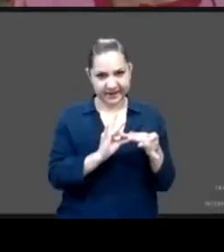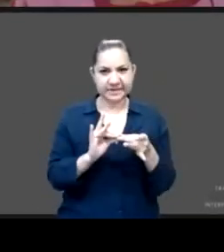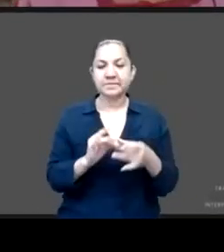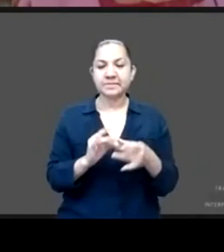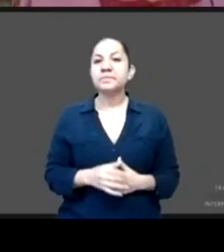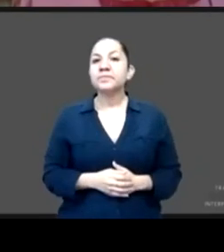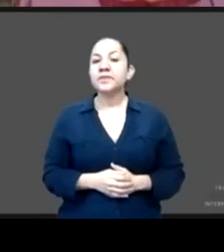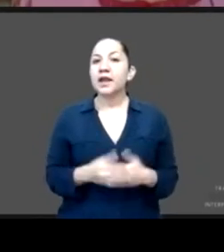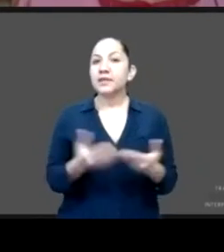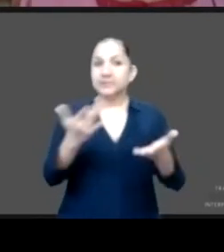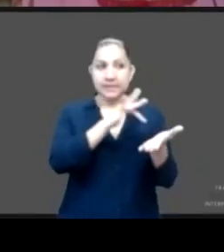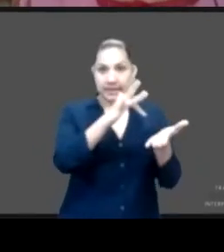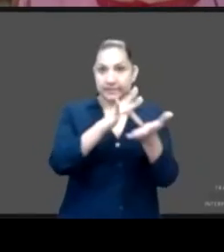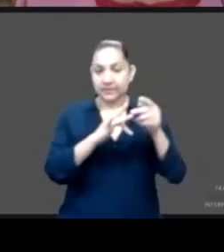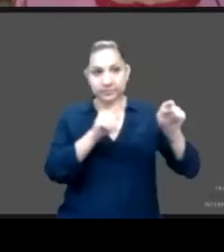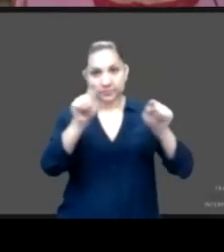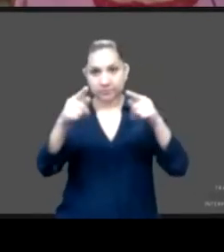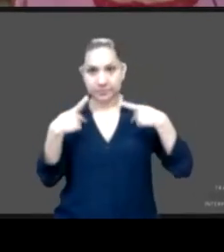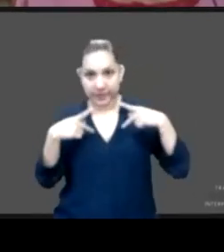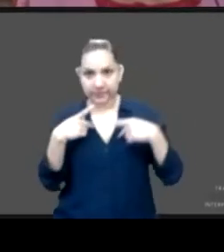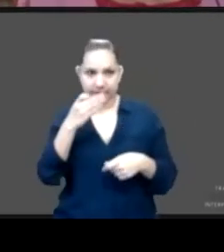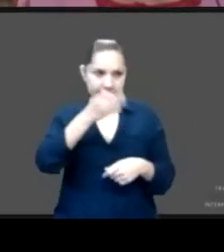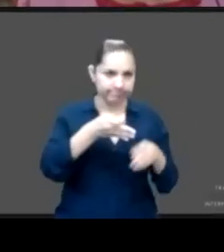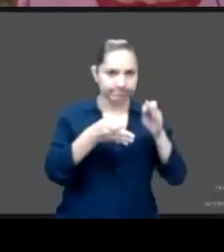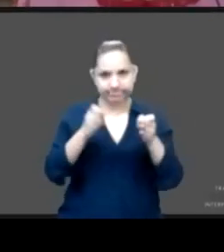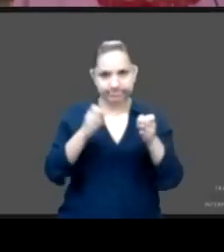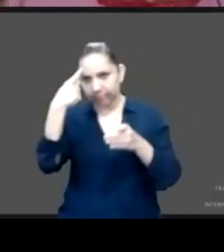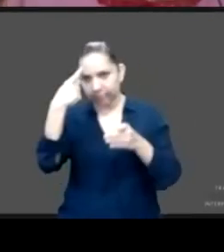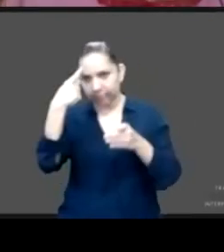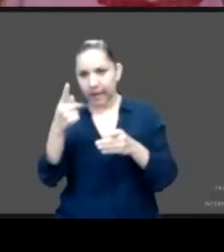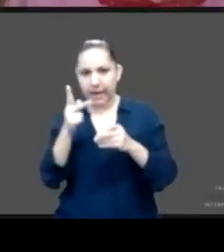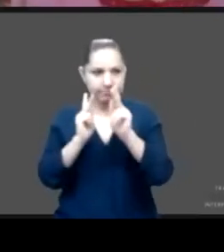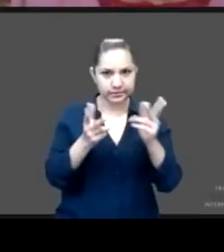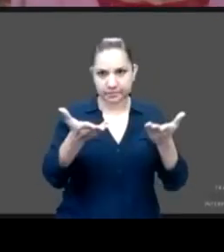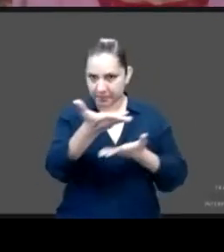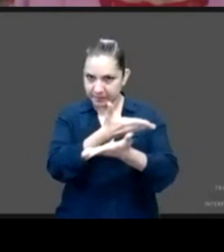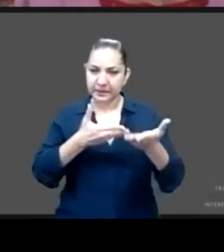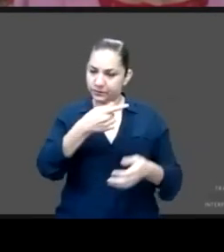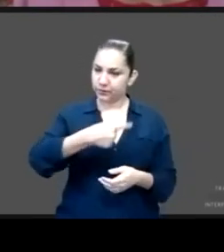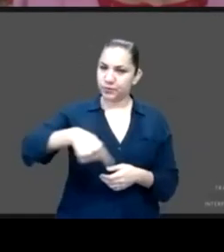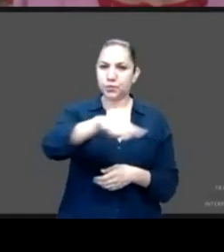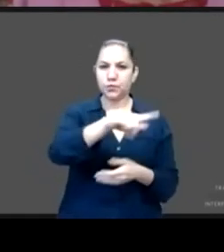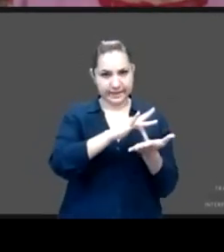conversación se pueda realizar. Agradezco profundamente también y mencionarles quienes